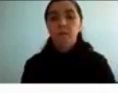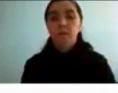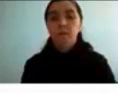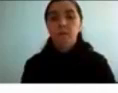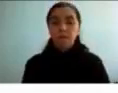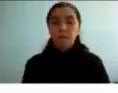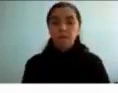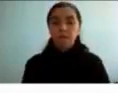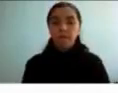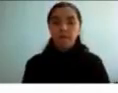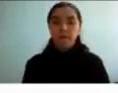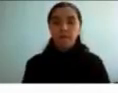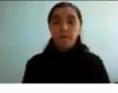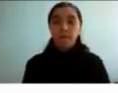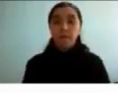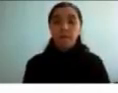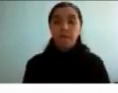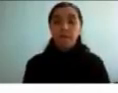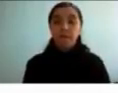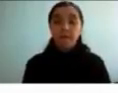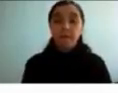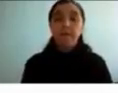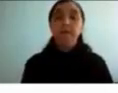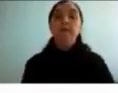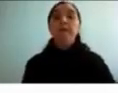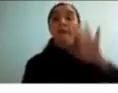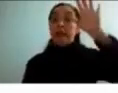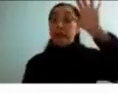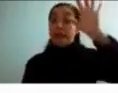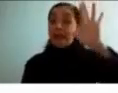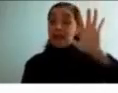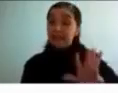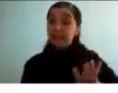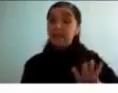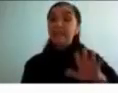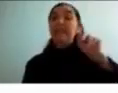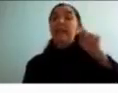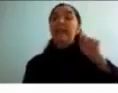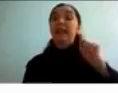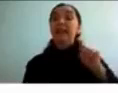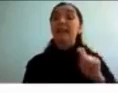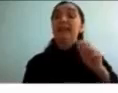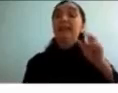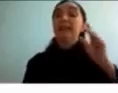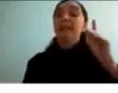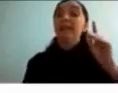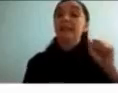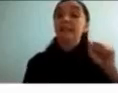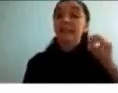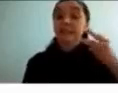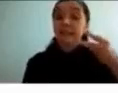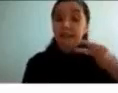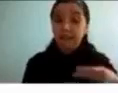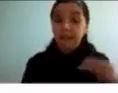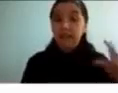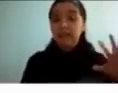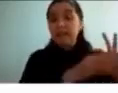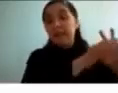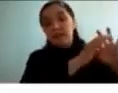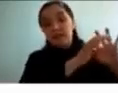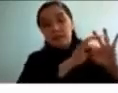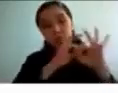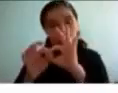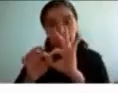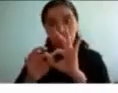por lo tanto la sintomatología característica del TDAH aparecería como consecuencia de ese déficit de inhibición de respuesta no hablaríamos de